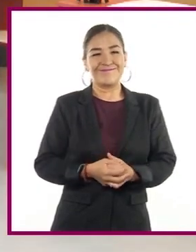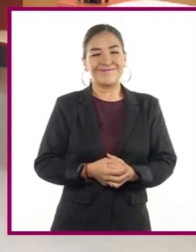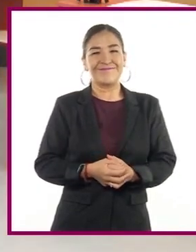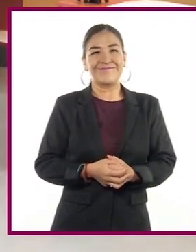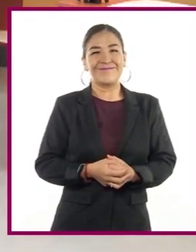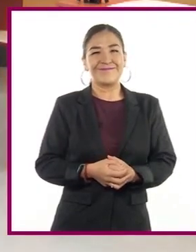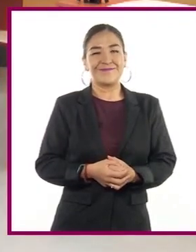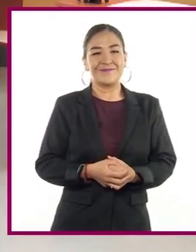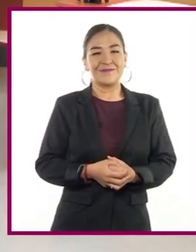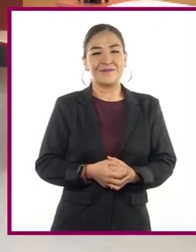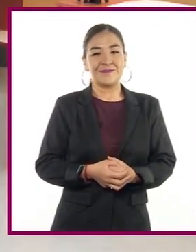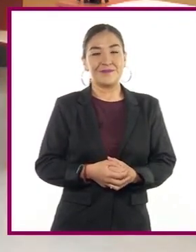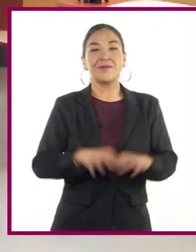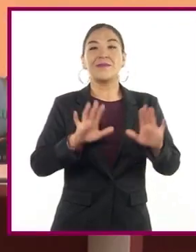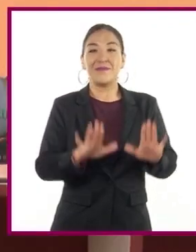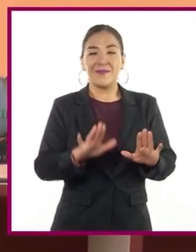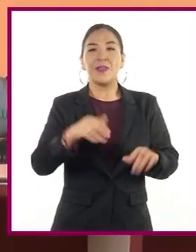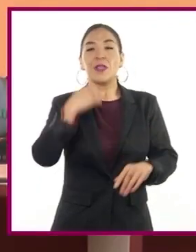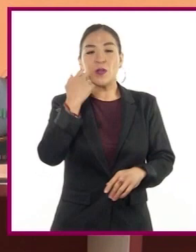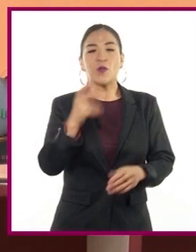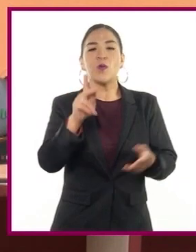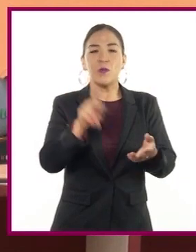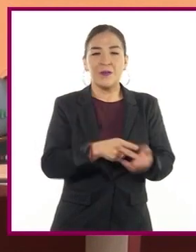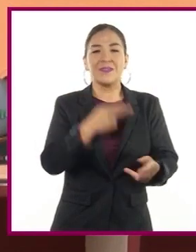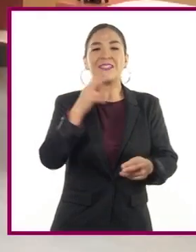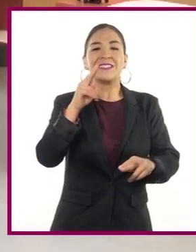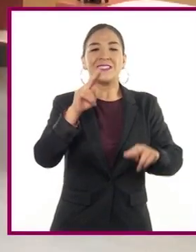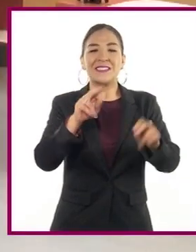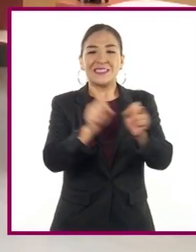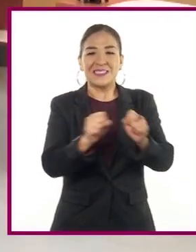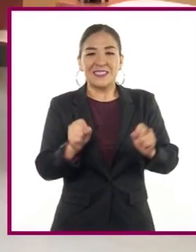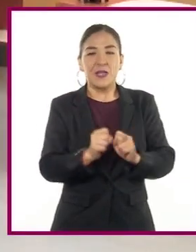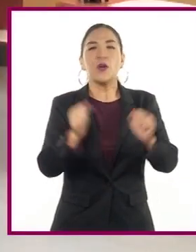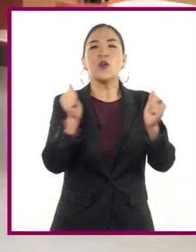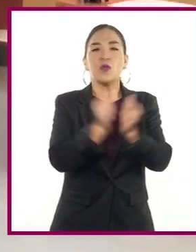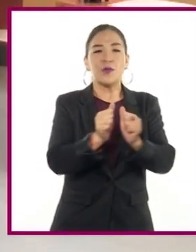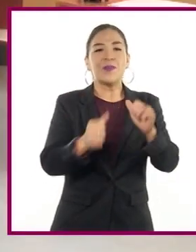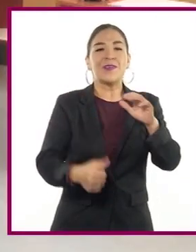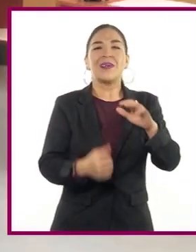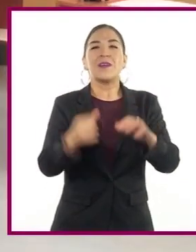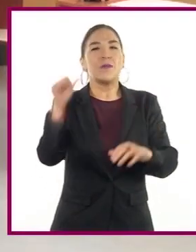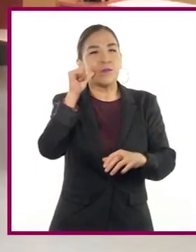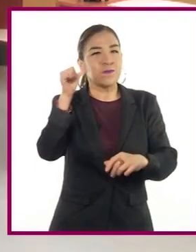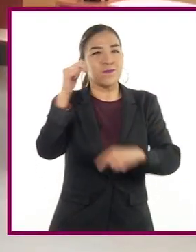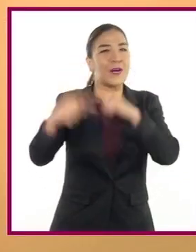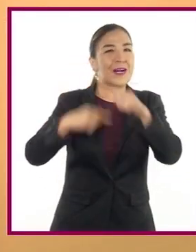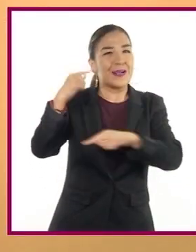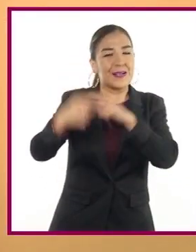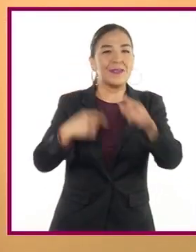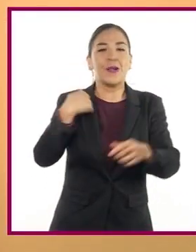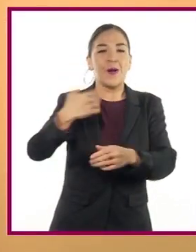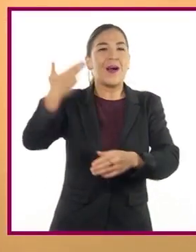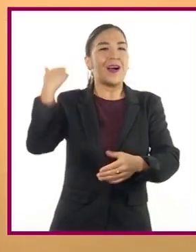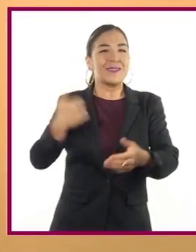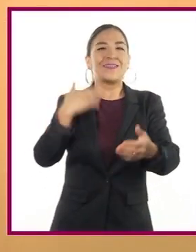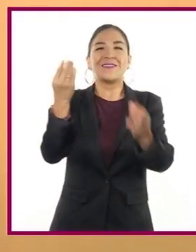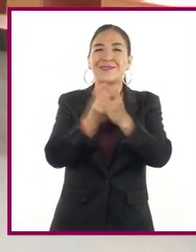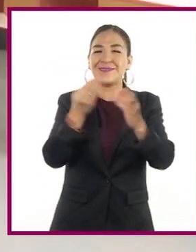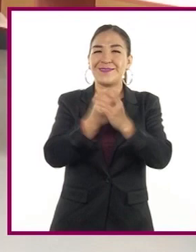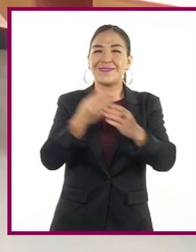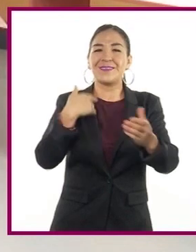Quiero hacer otra silla con las llantas. La verdad es que me gustó mucho el diseño que propuse en sesiones anteriores.